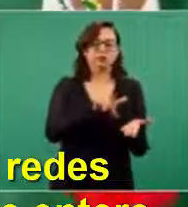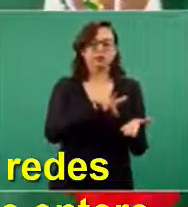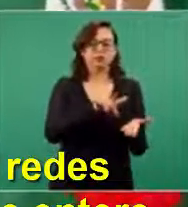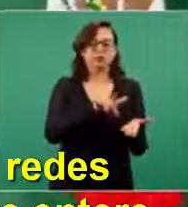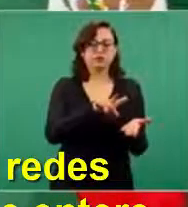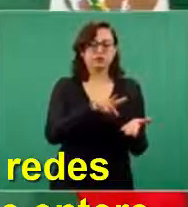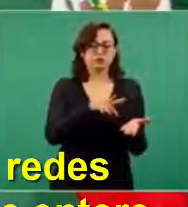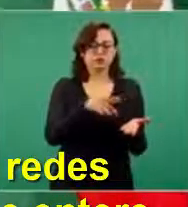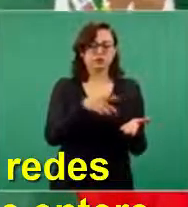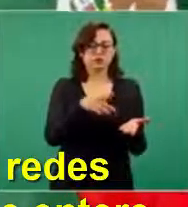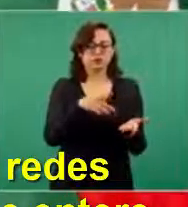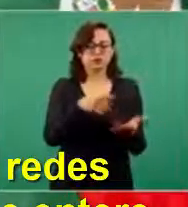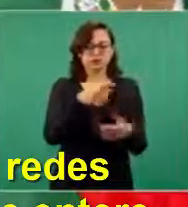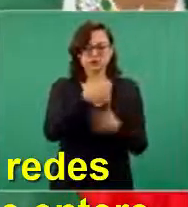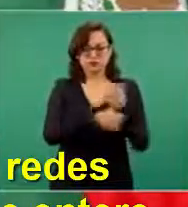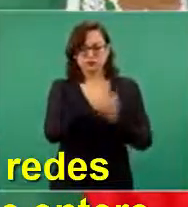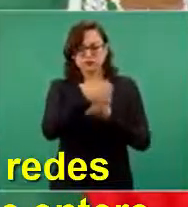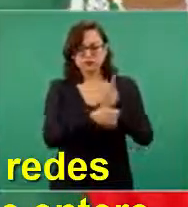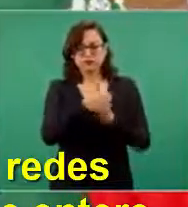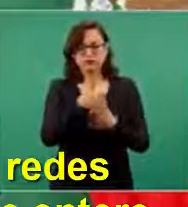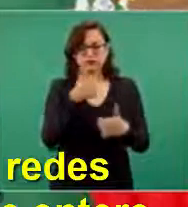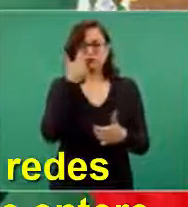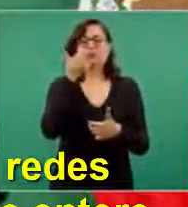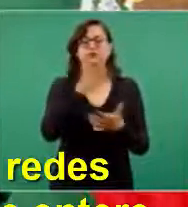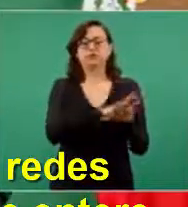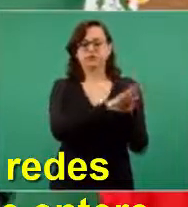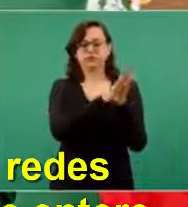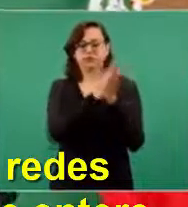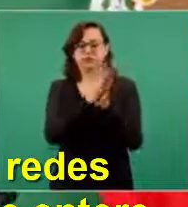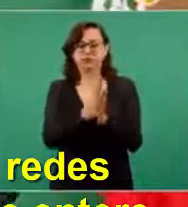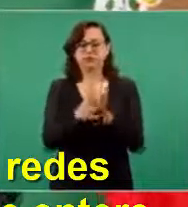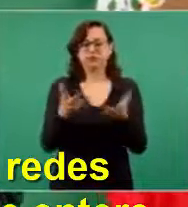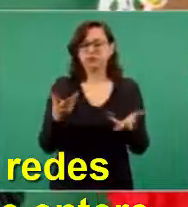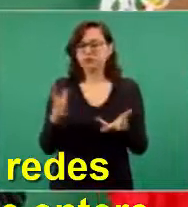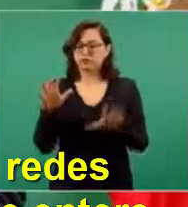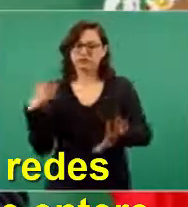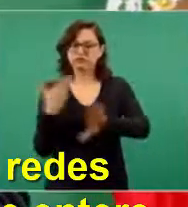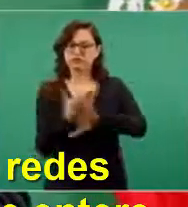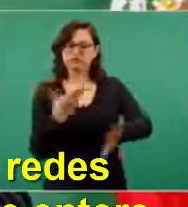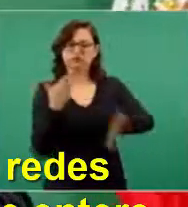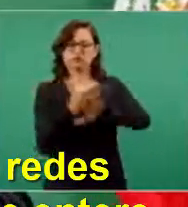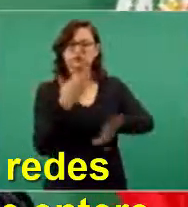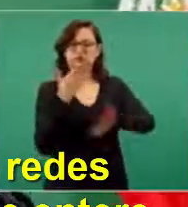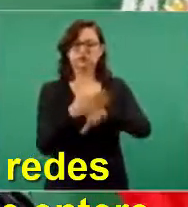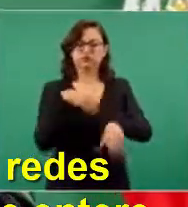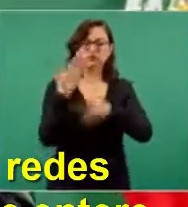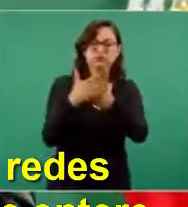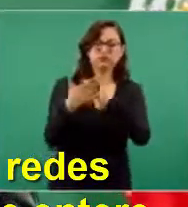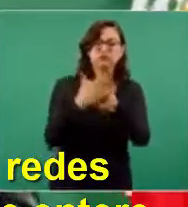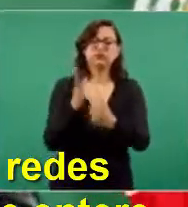están apoyando la transformación, que no alcanzaran mayoría en la cámara,